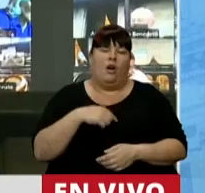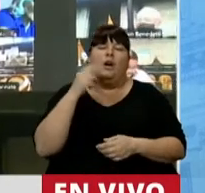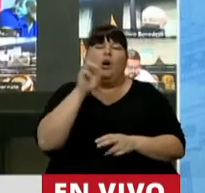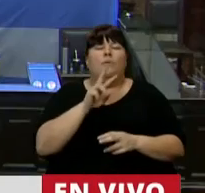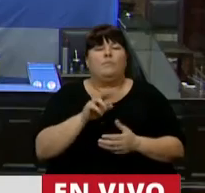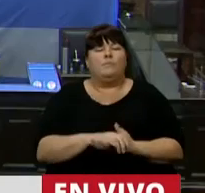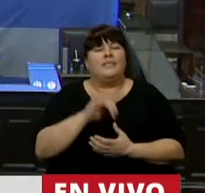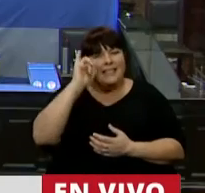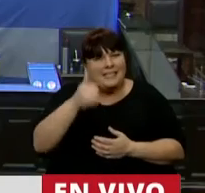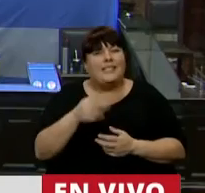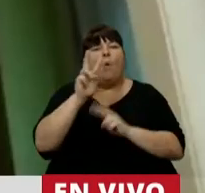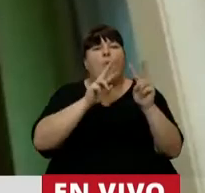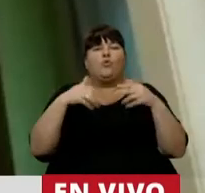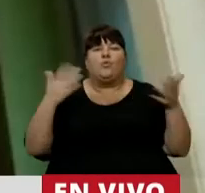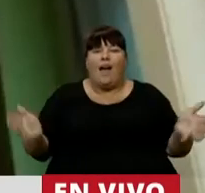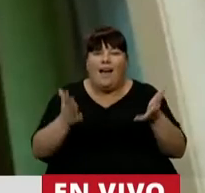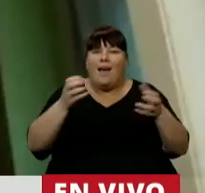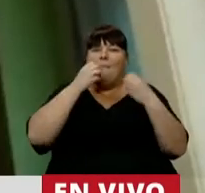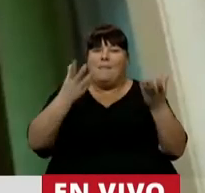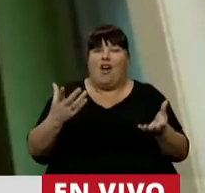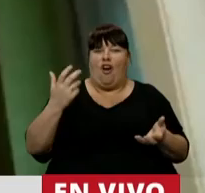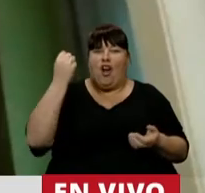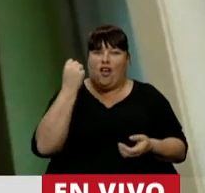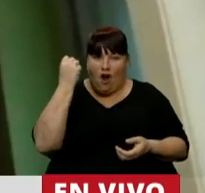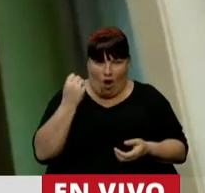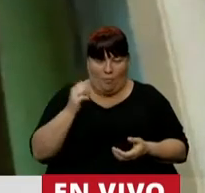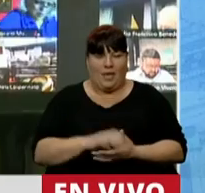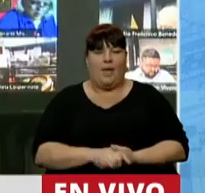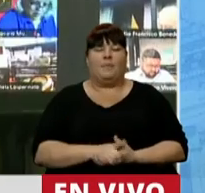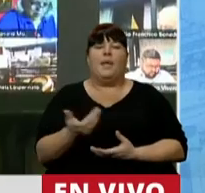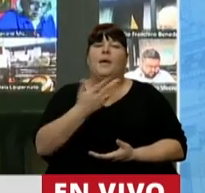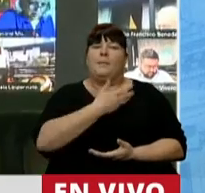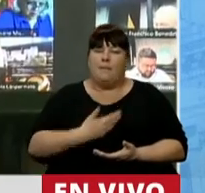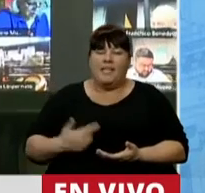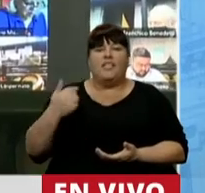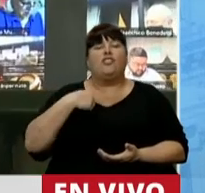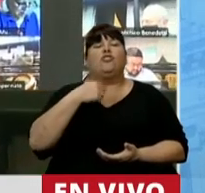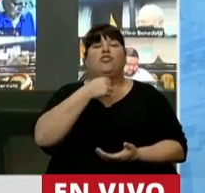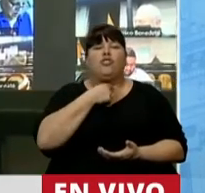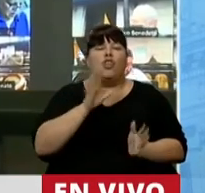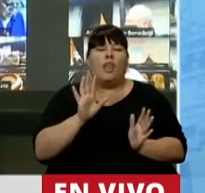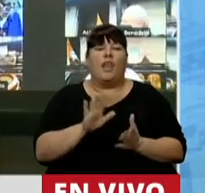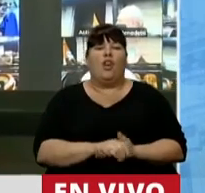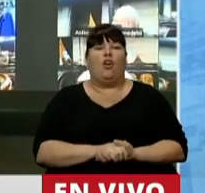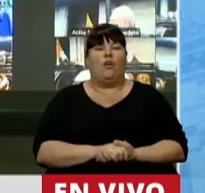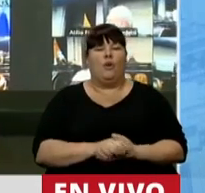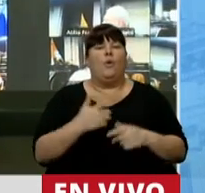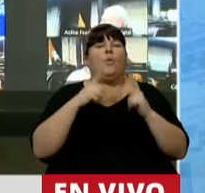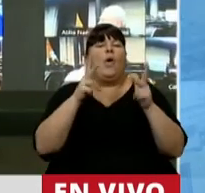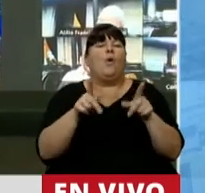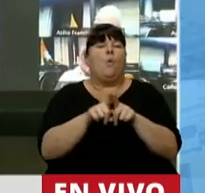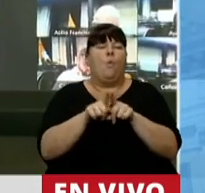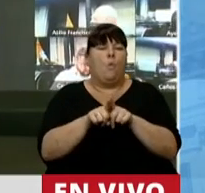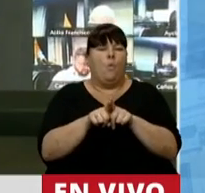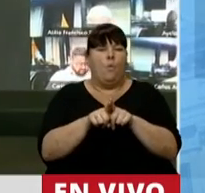sí a la prosperidad general. Señora Presidenta, yo quiero decir como